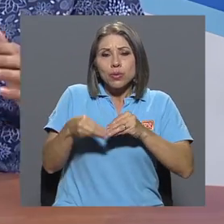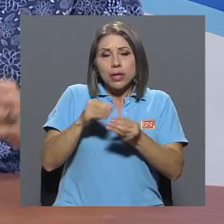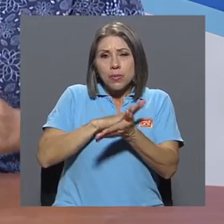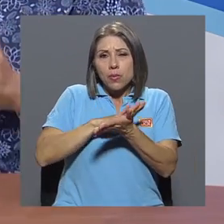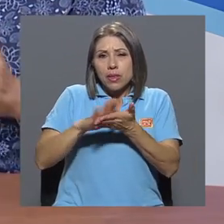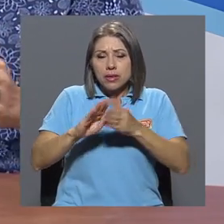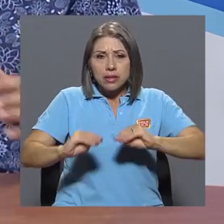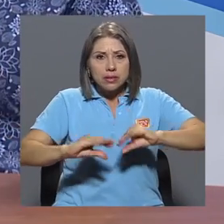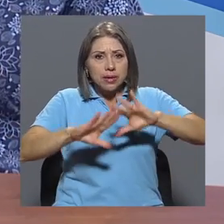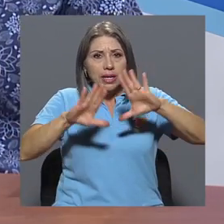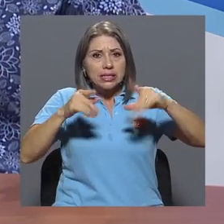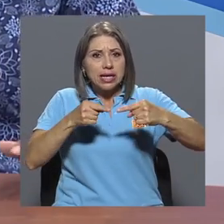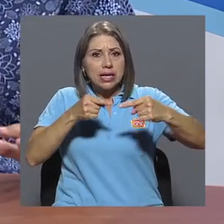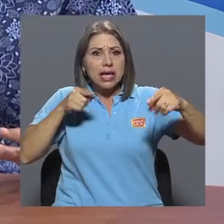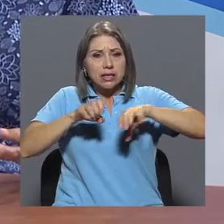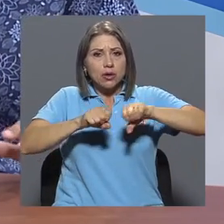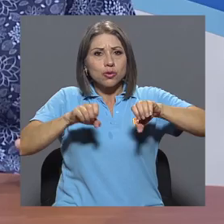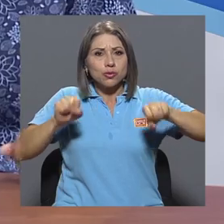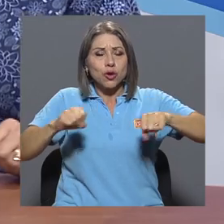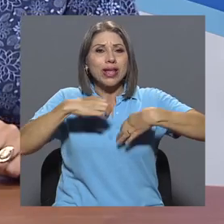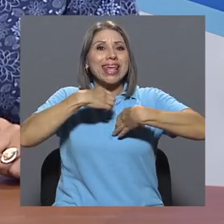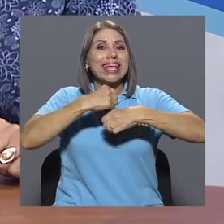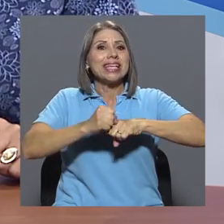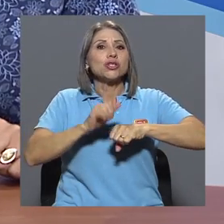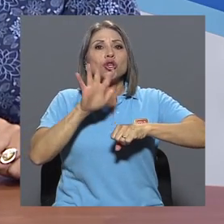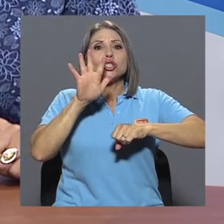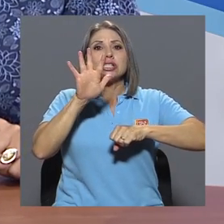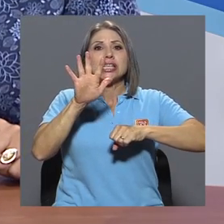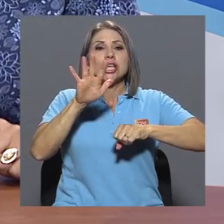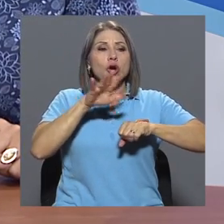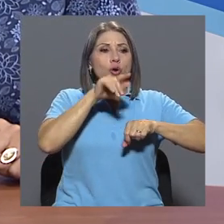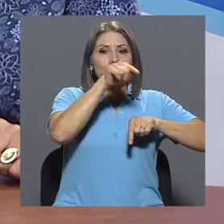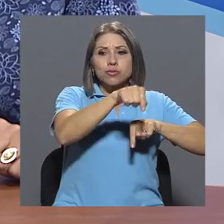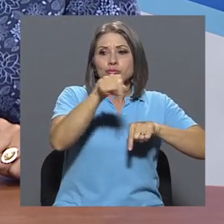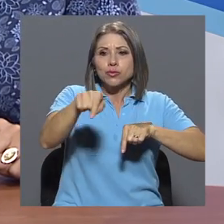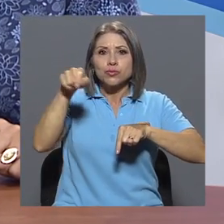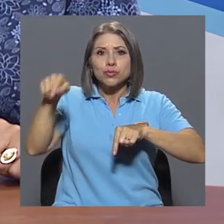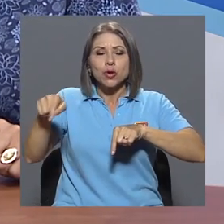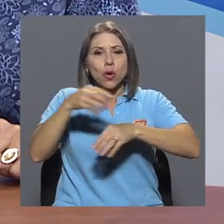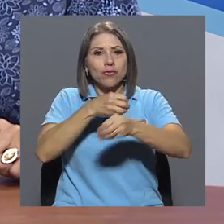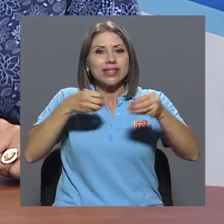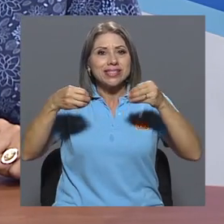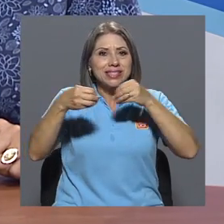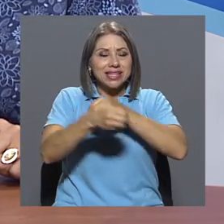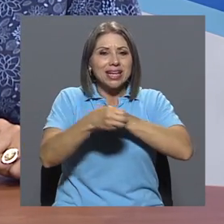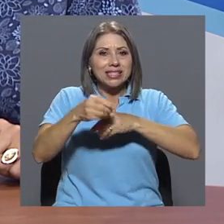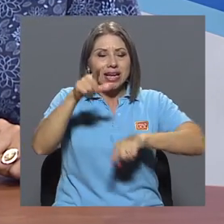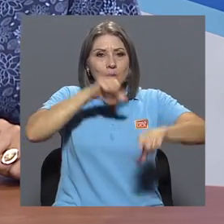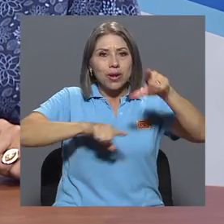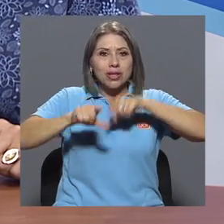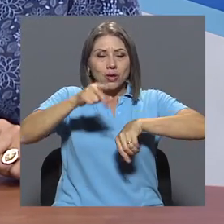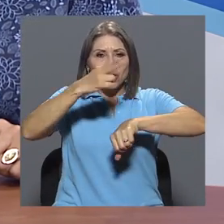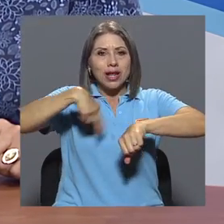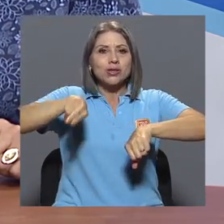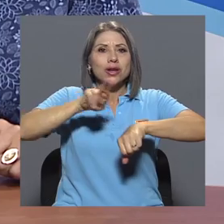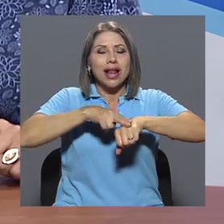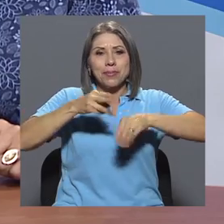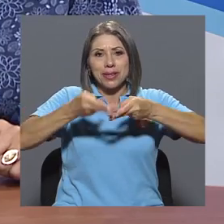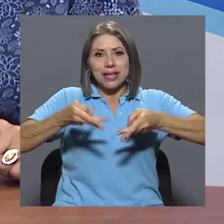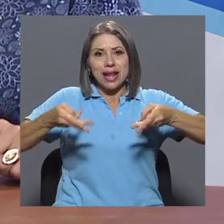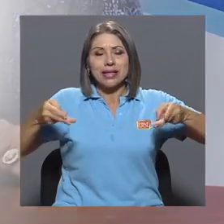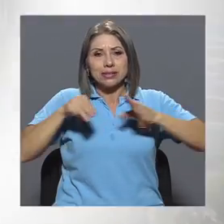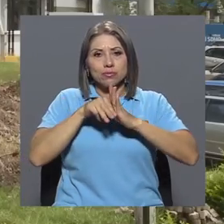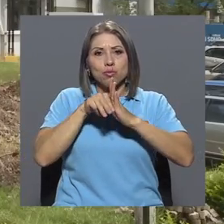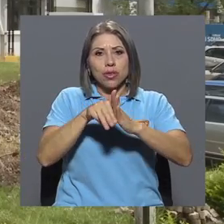realizó cinco allanamientos en las oficinas del Laboratorio Nacional de Materiales y Modelos Estructurales, la ANAMME, de la